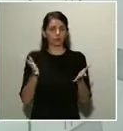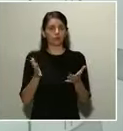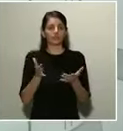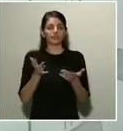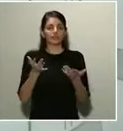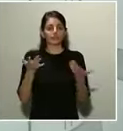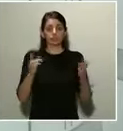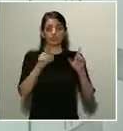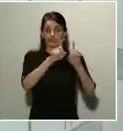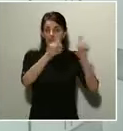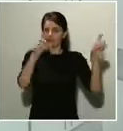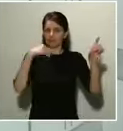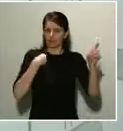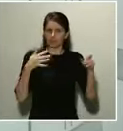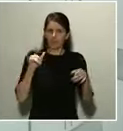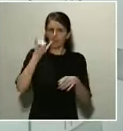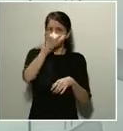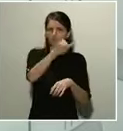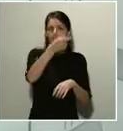medidas que tomó el gobierno